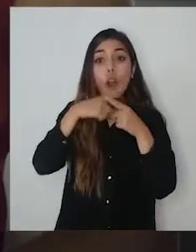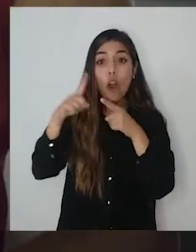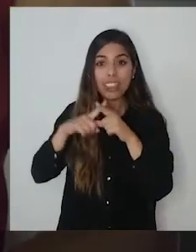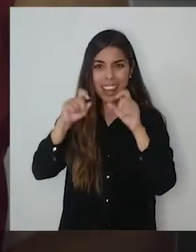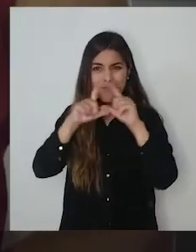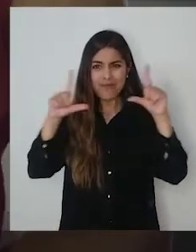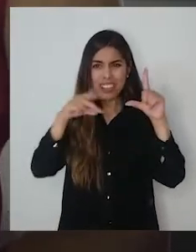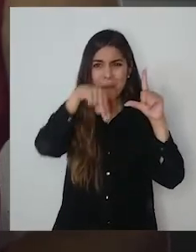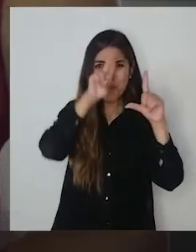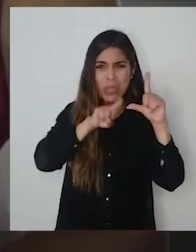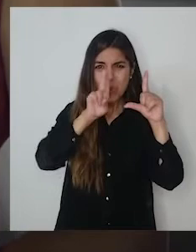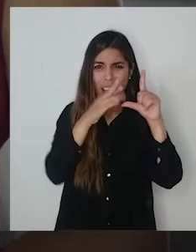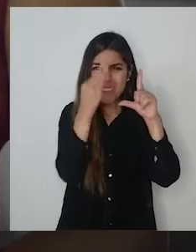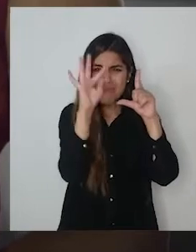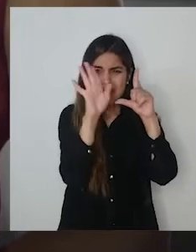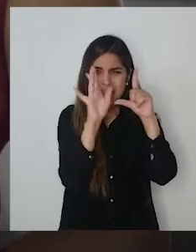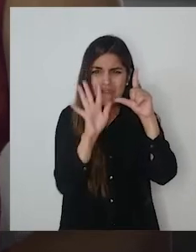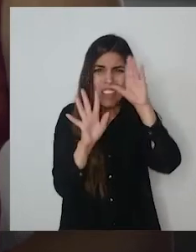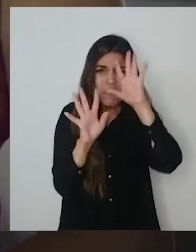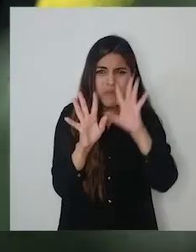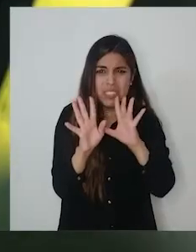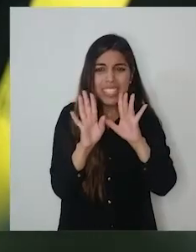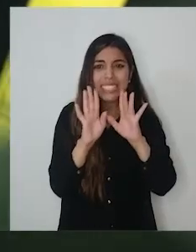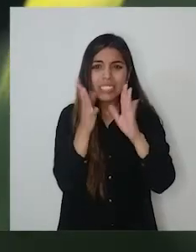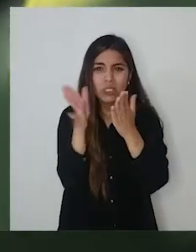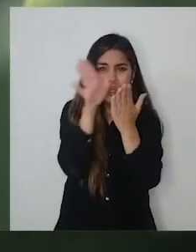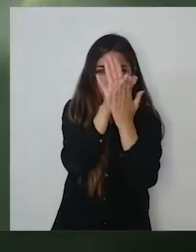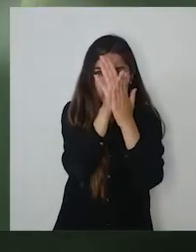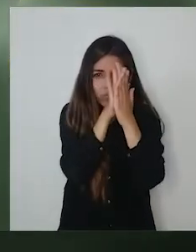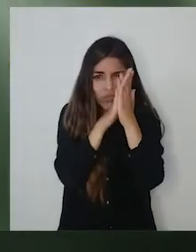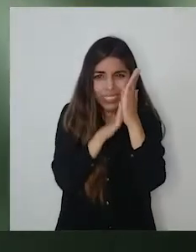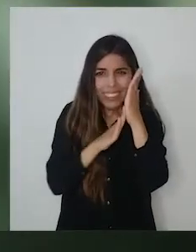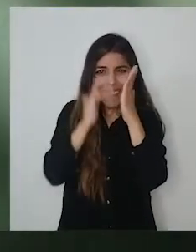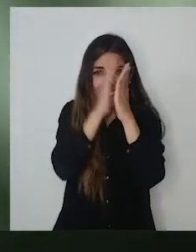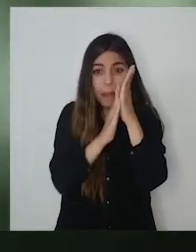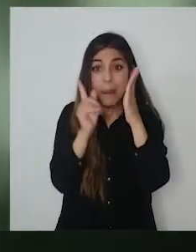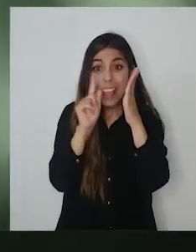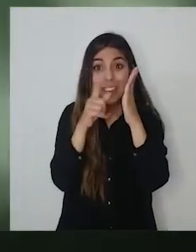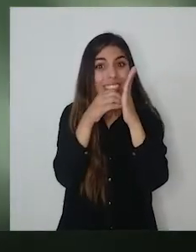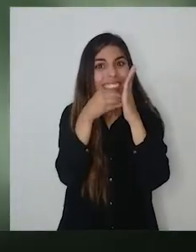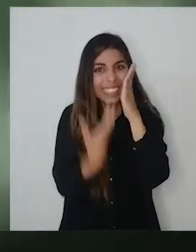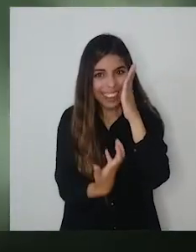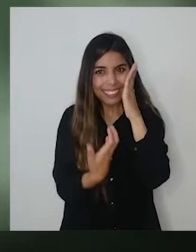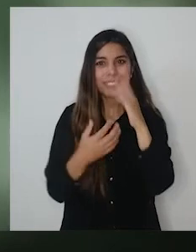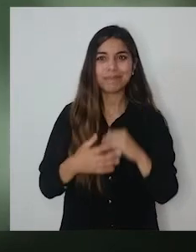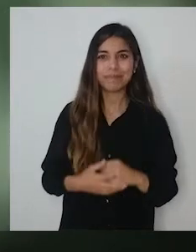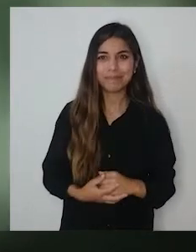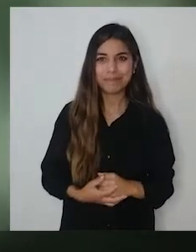que estaba enroscada, levantada, se readhirió al mural para evitar que se cayera.